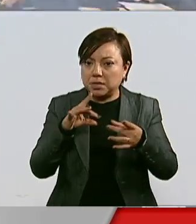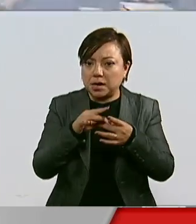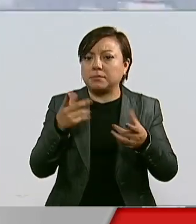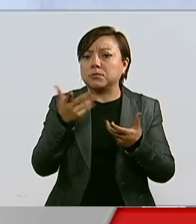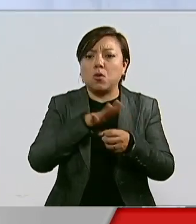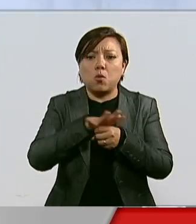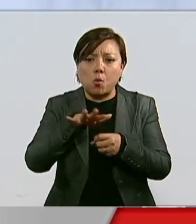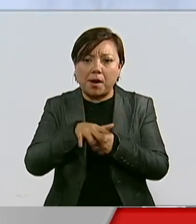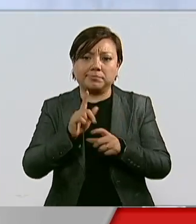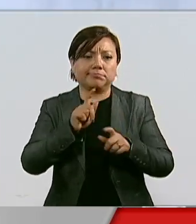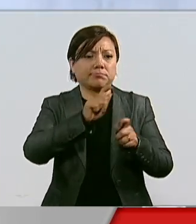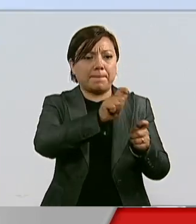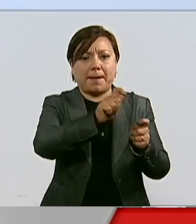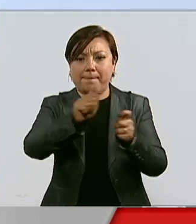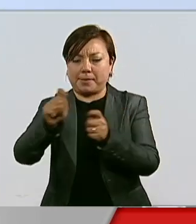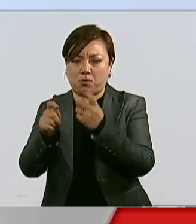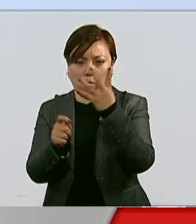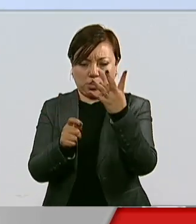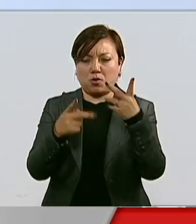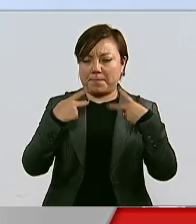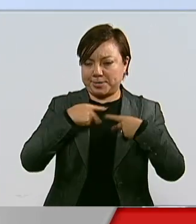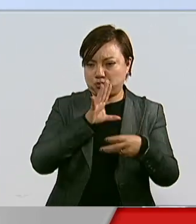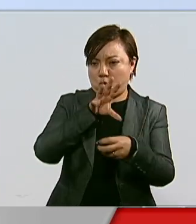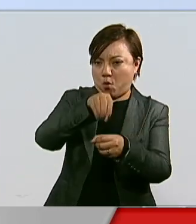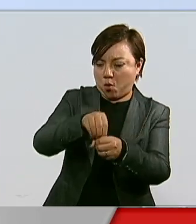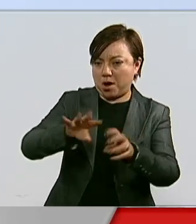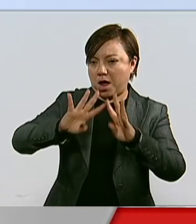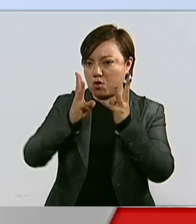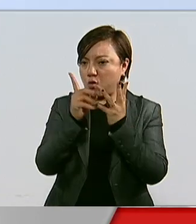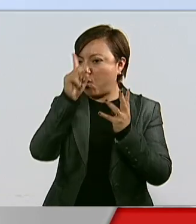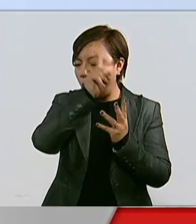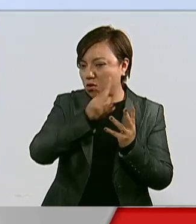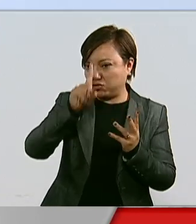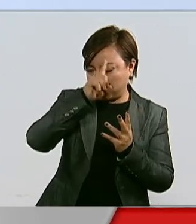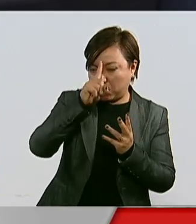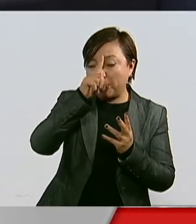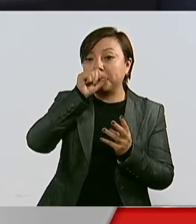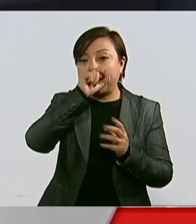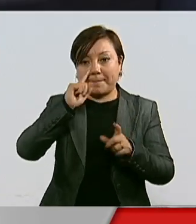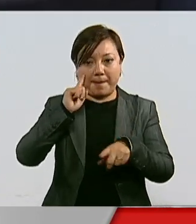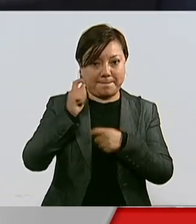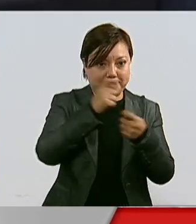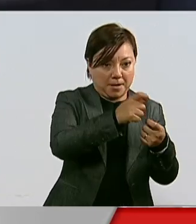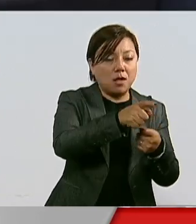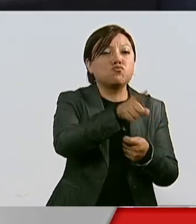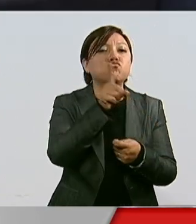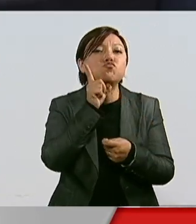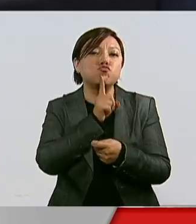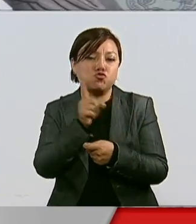la designación de cuatro miembros del Consejo Consultivo y la elección de la primera defensora de las audiencias.